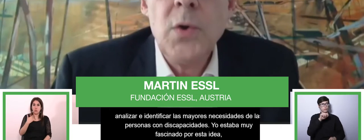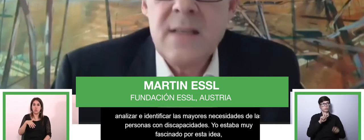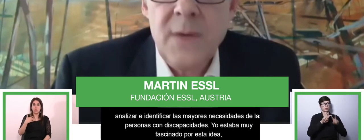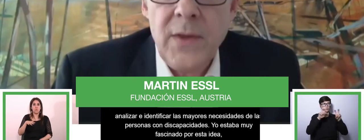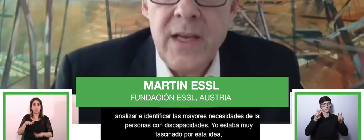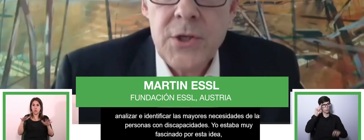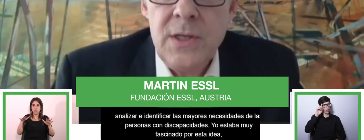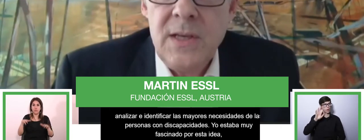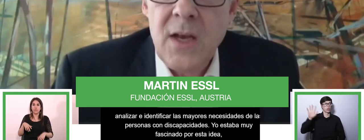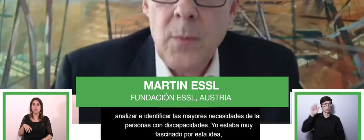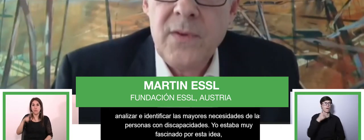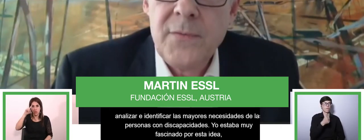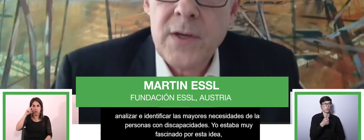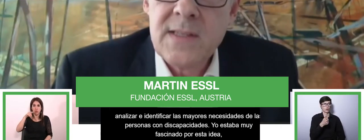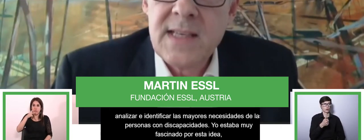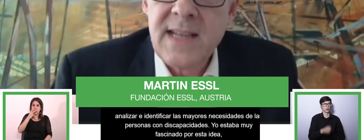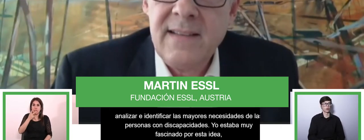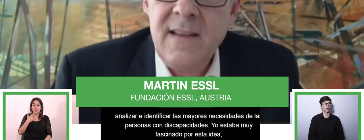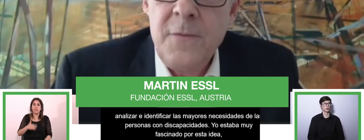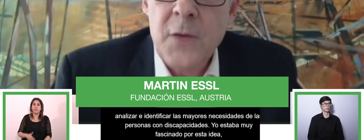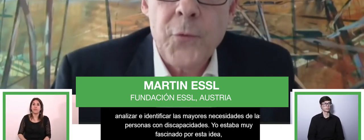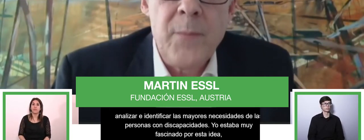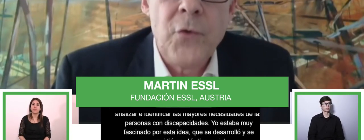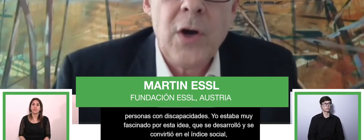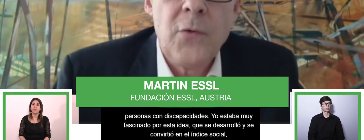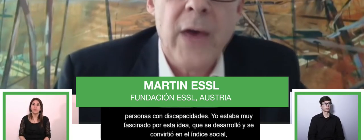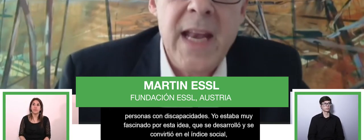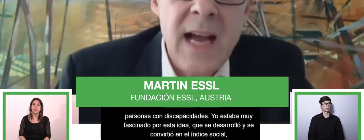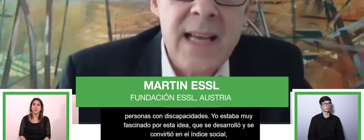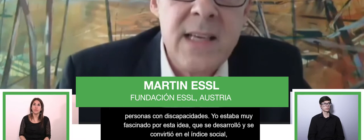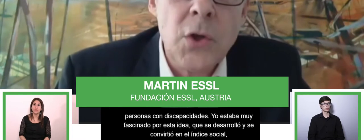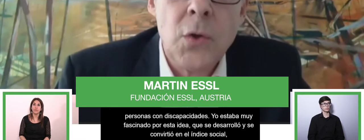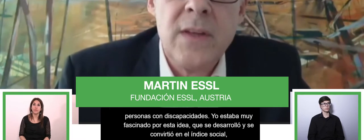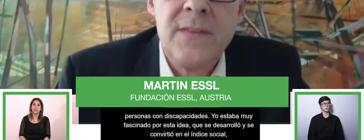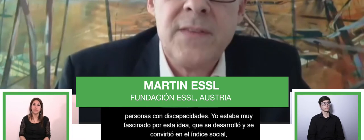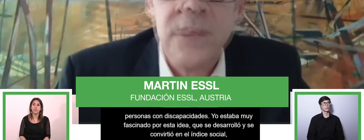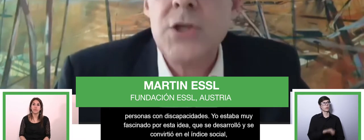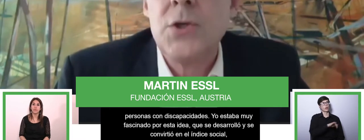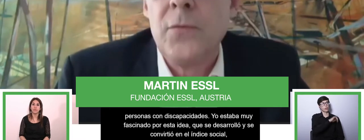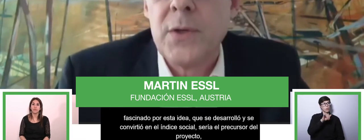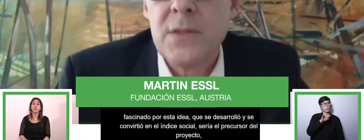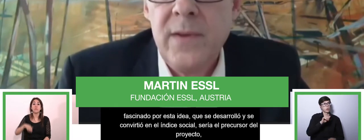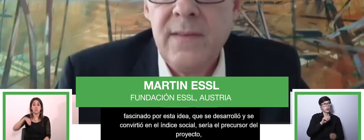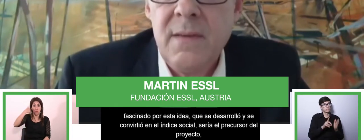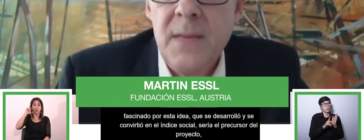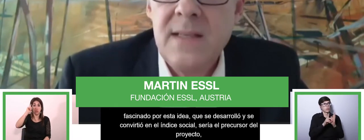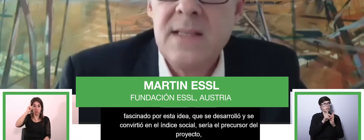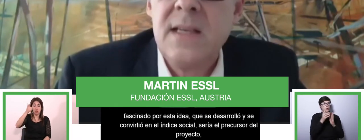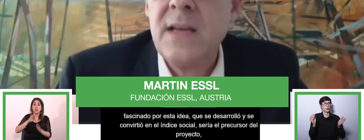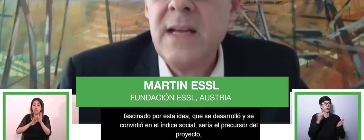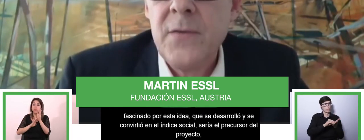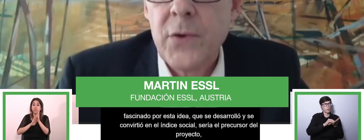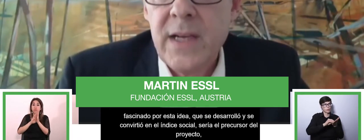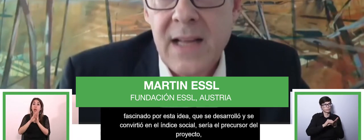precursor del proyecto Zero Project. La fundación ESOL primero desarrolló un marco teórico científico para analizar